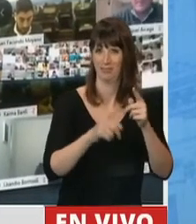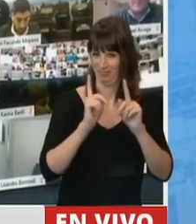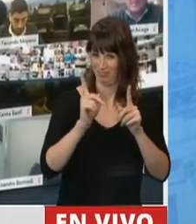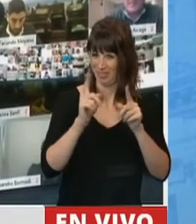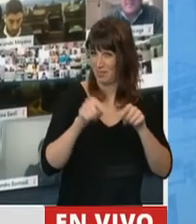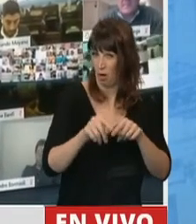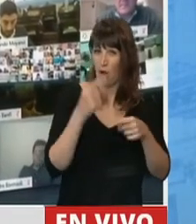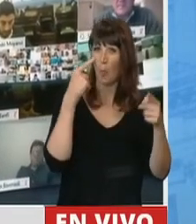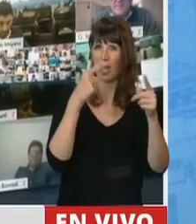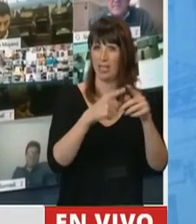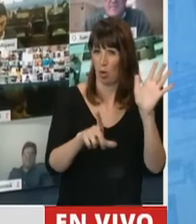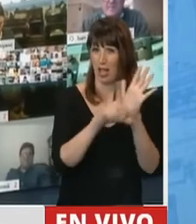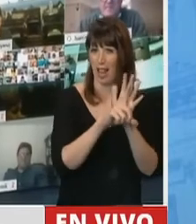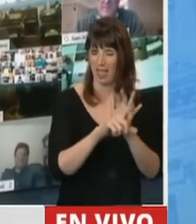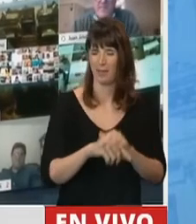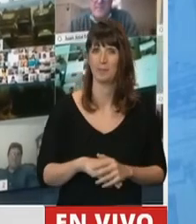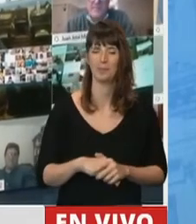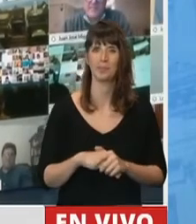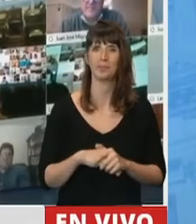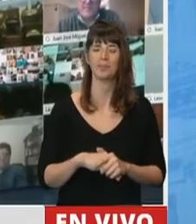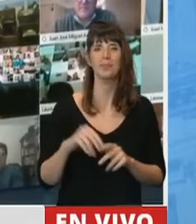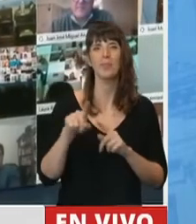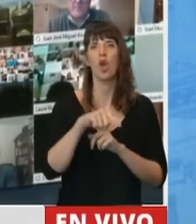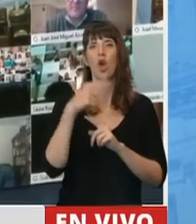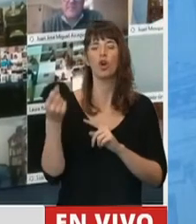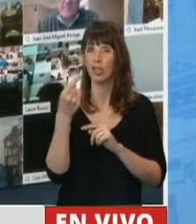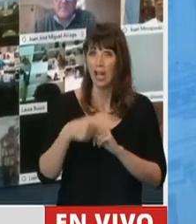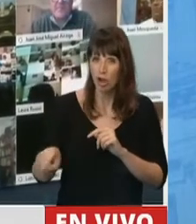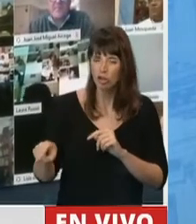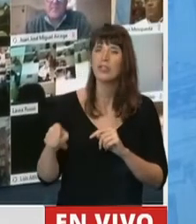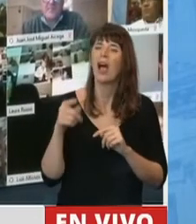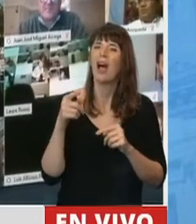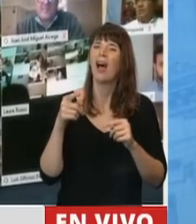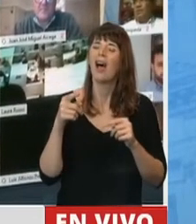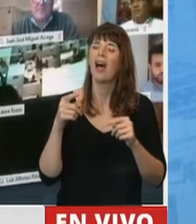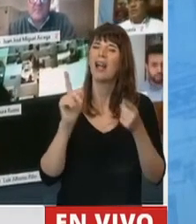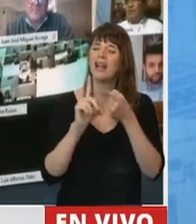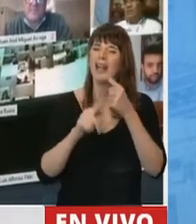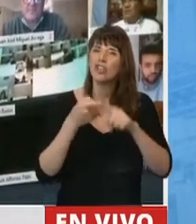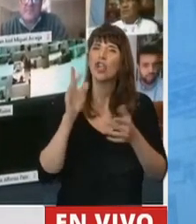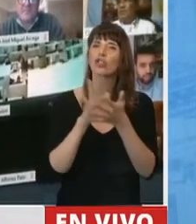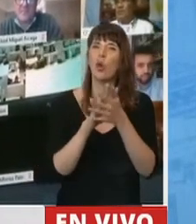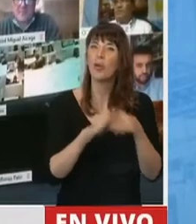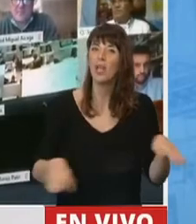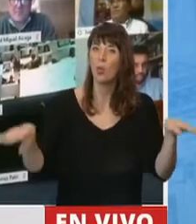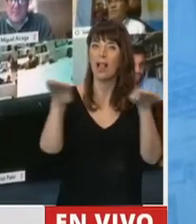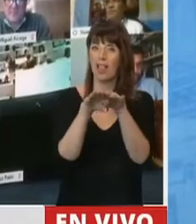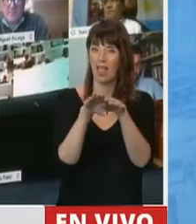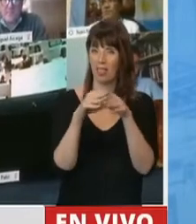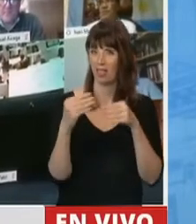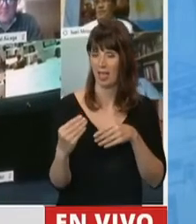promoviendo por primera vez. Hay otro aspecto que tiene que ver con la igualdad y que quiero resaltar y que está